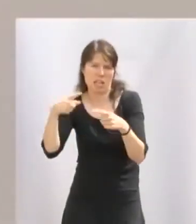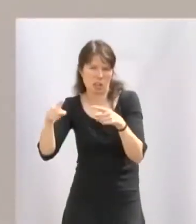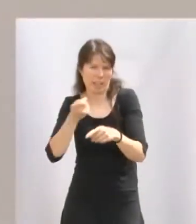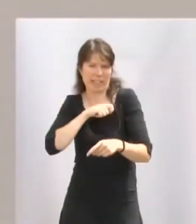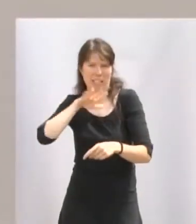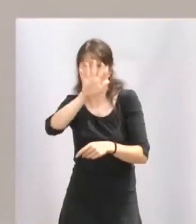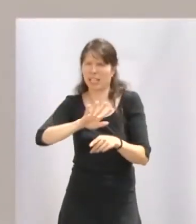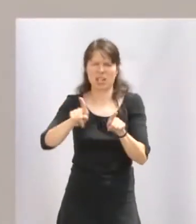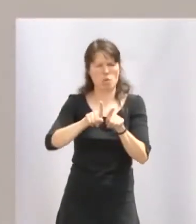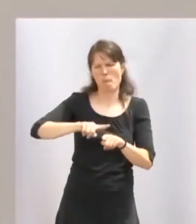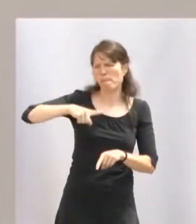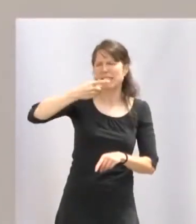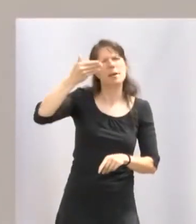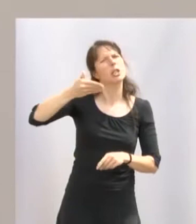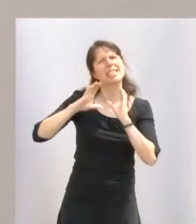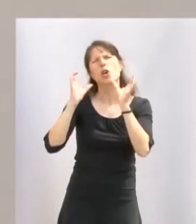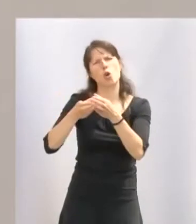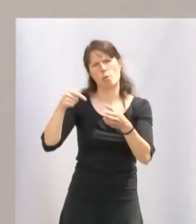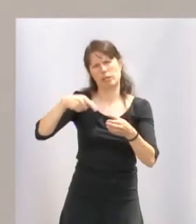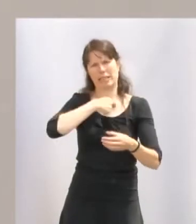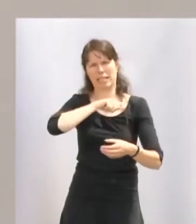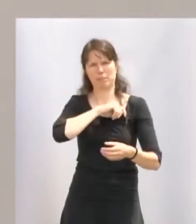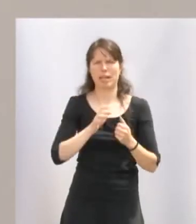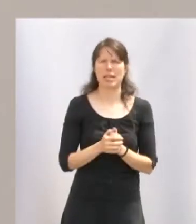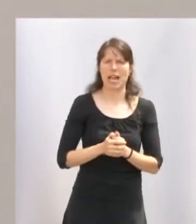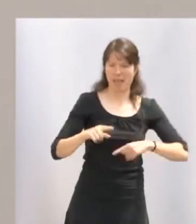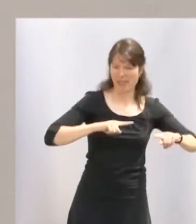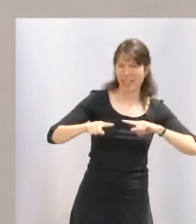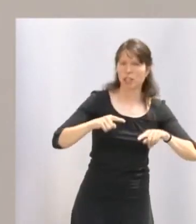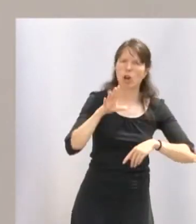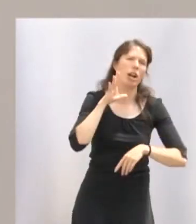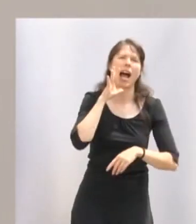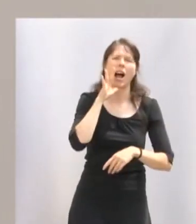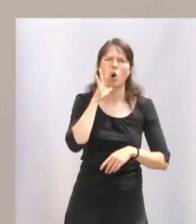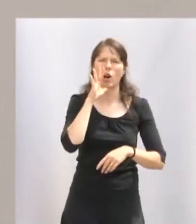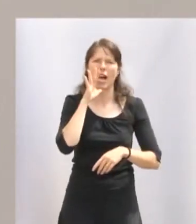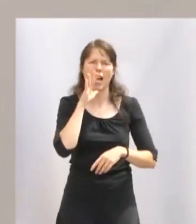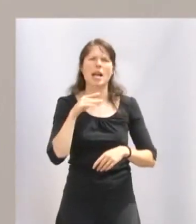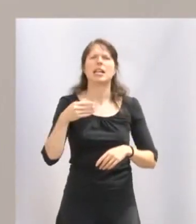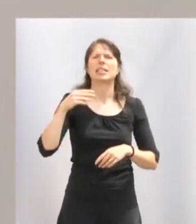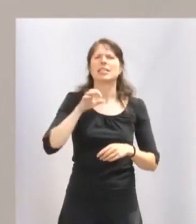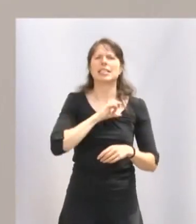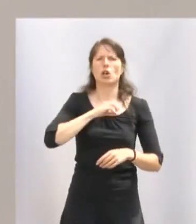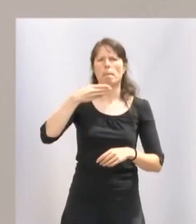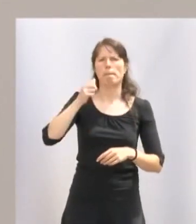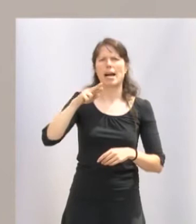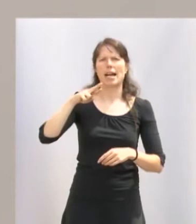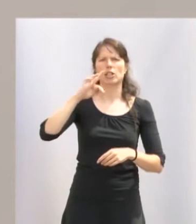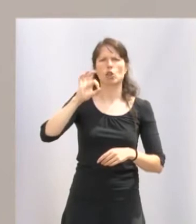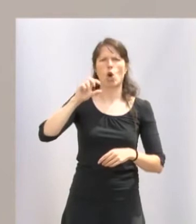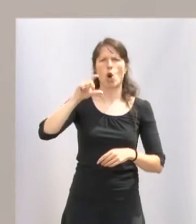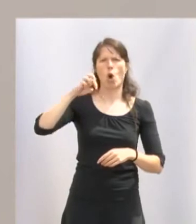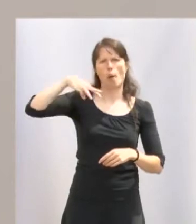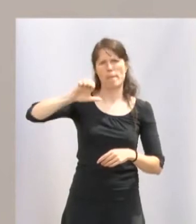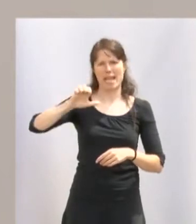prestigiosos de nuestro país. Su director en la actualidad es José Ángel Bartolomé Laguna, quien tiene su cargo a más de 200